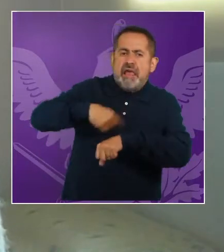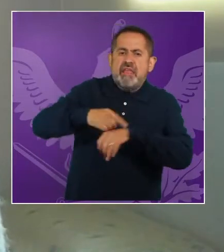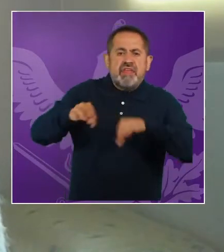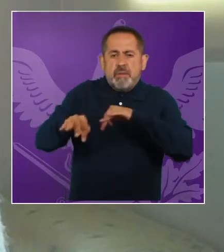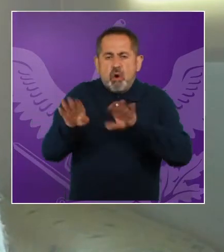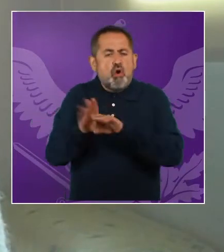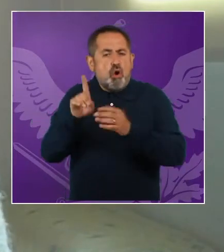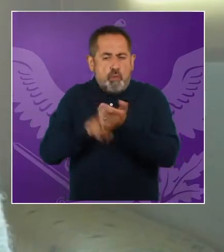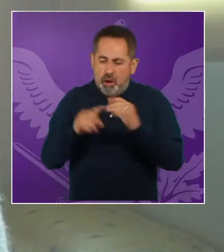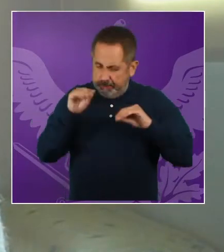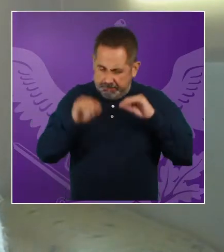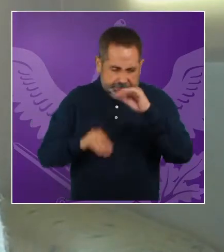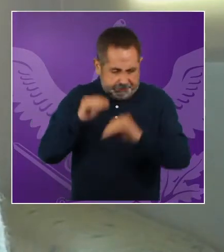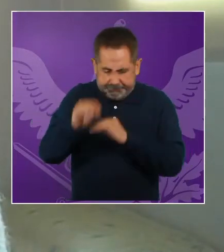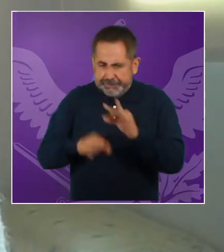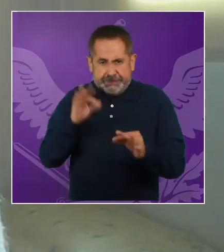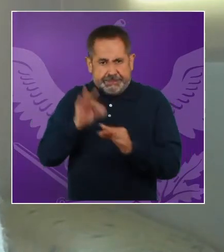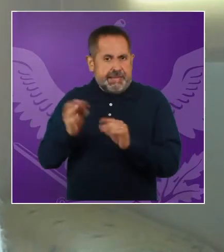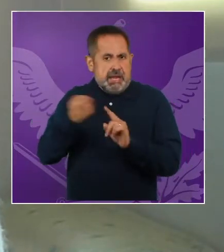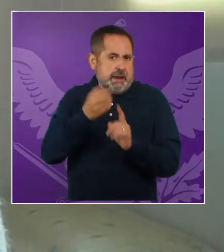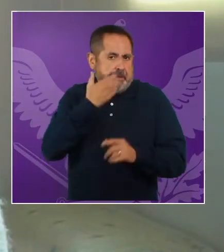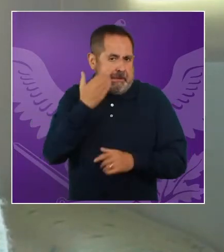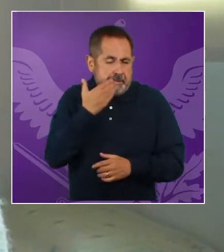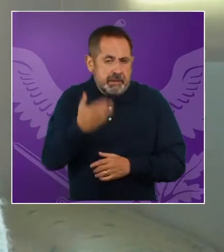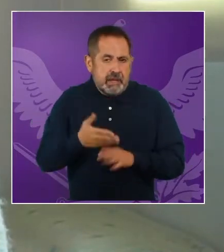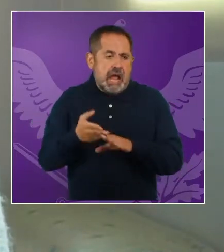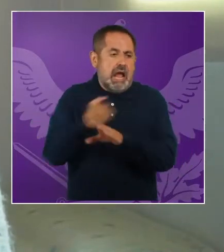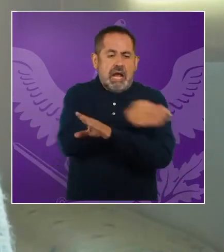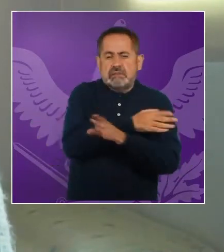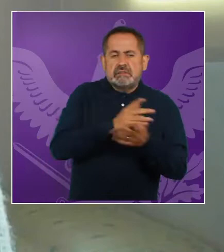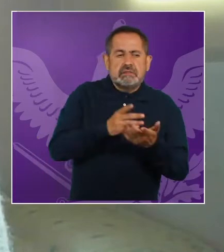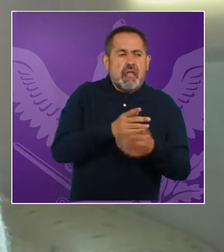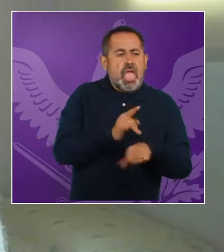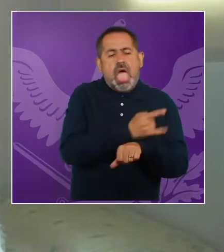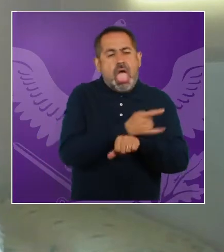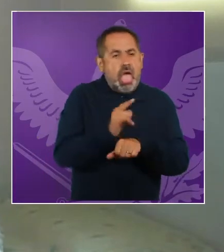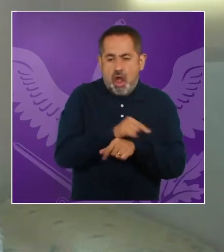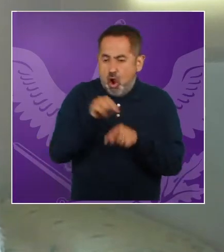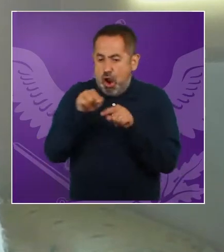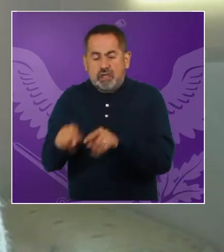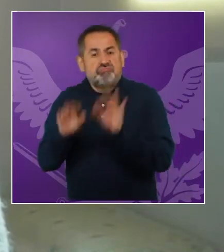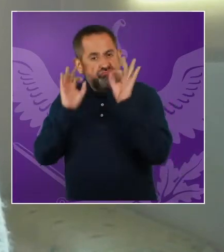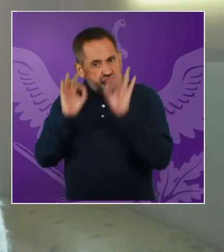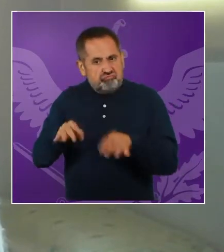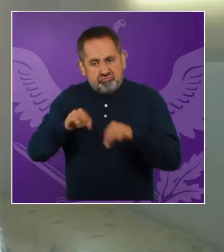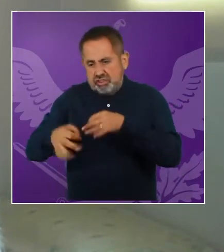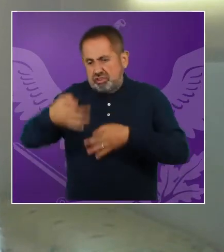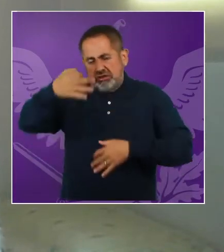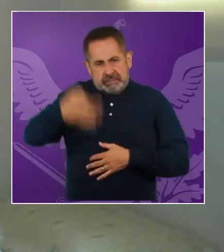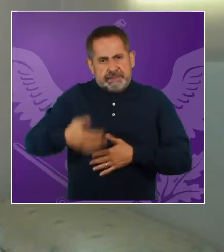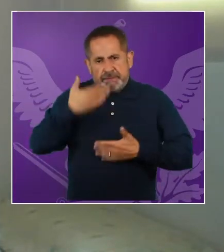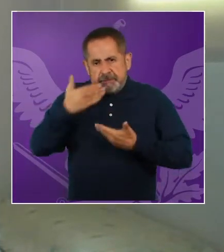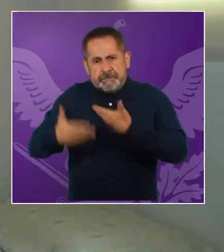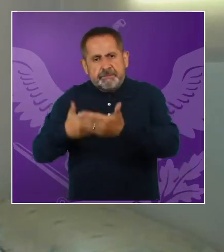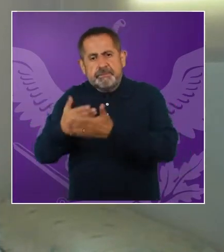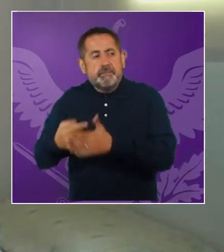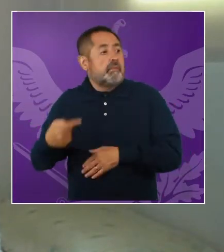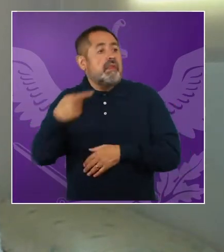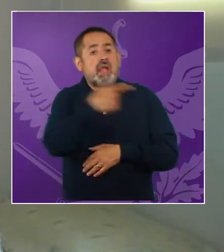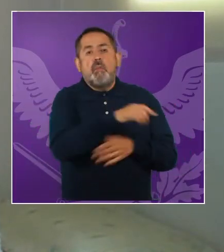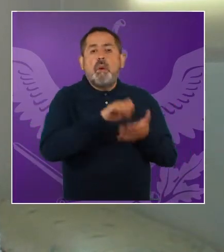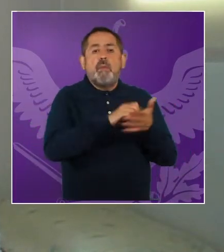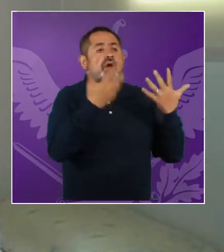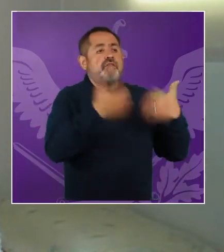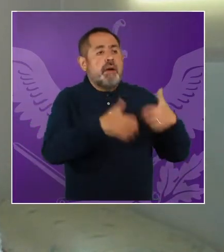laboral o las particularidades que se han adoptado en la práctica, este, que no son las mismas del trabajo formal, ¿no?, en un negocio, en una fábrica, etc. Hay este